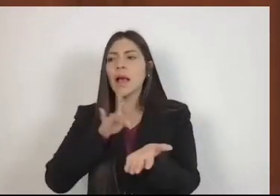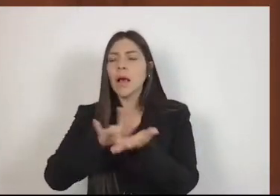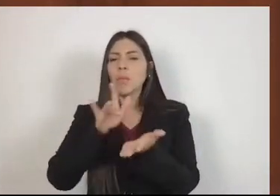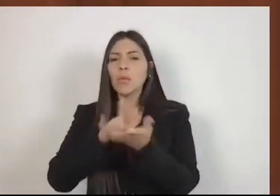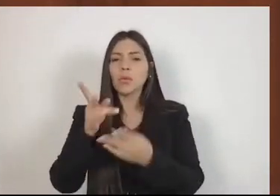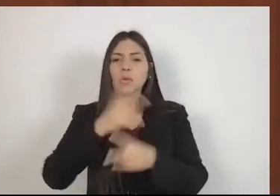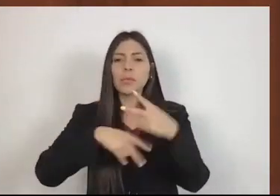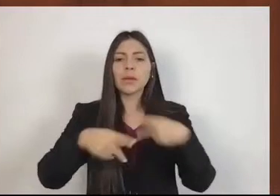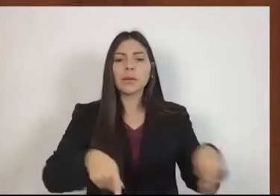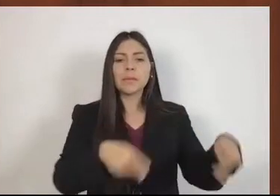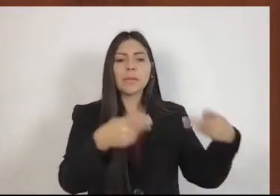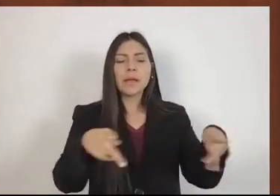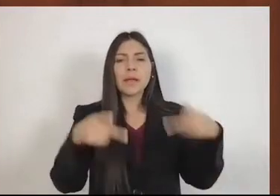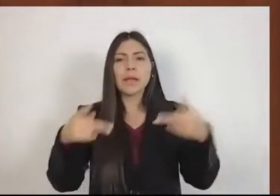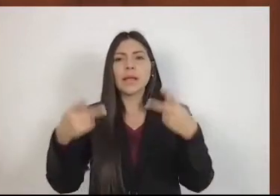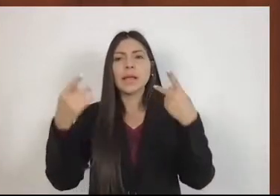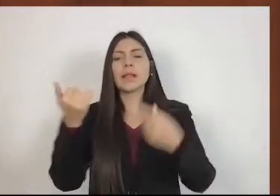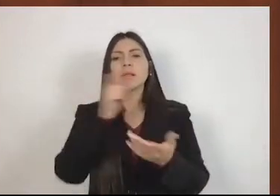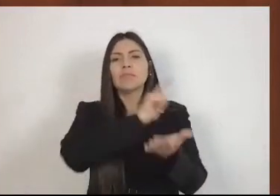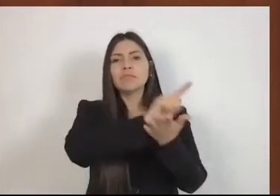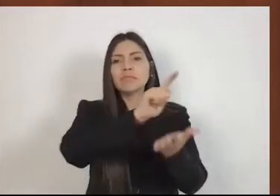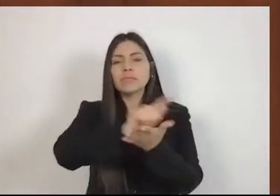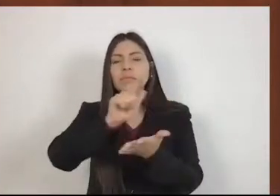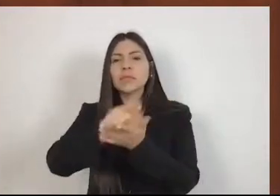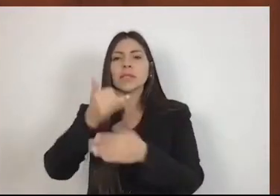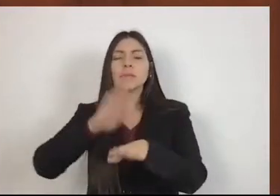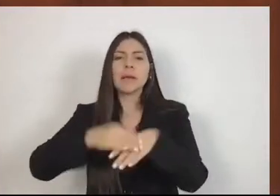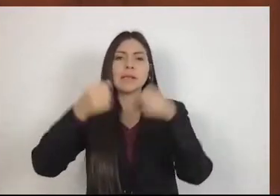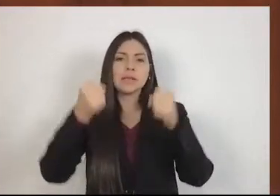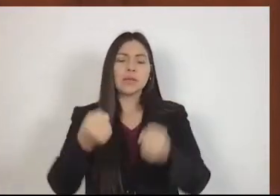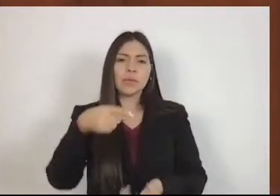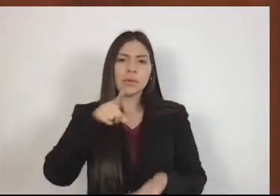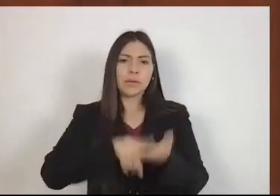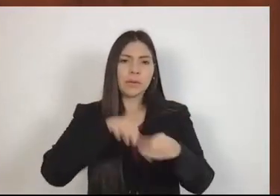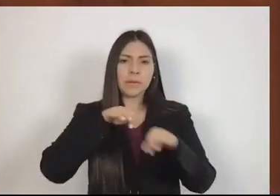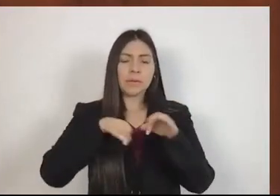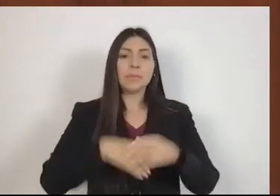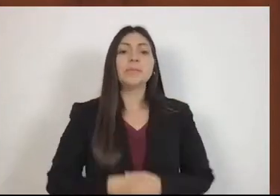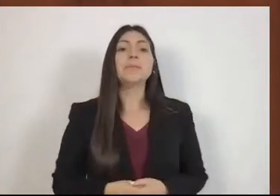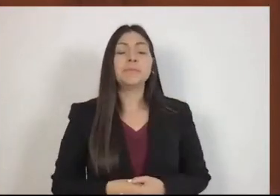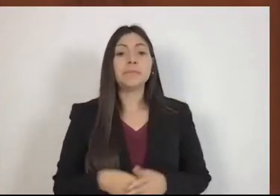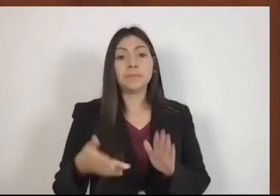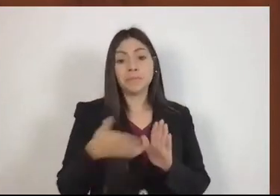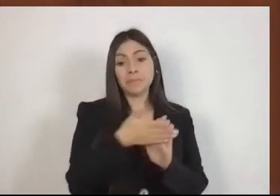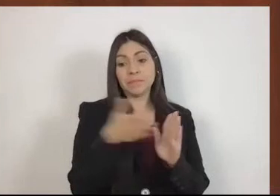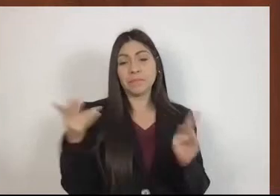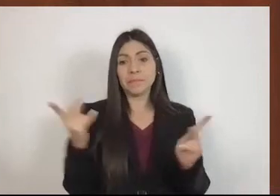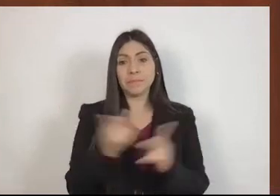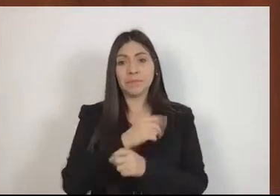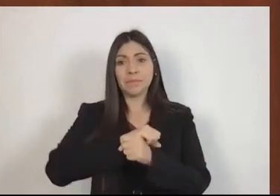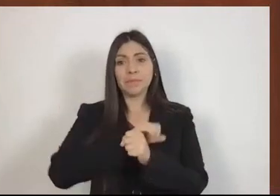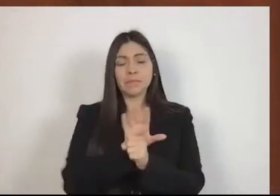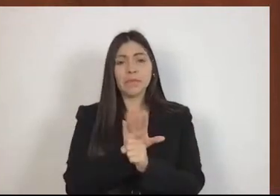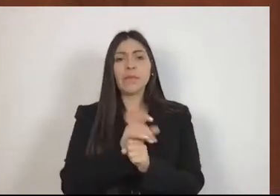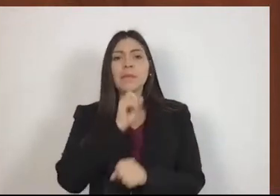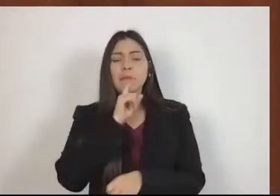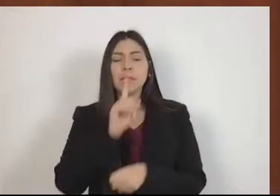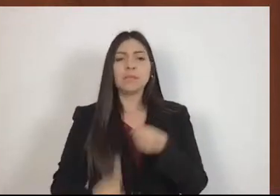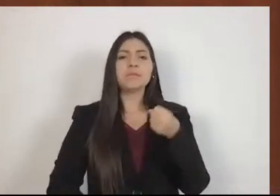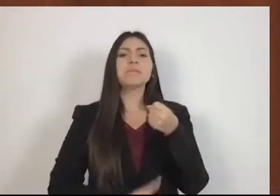aseguramiento. La pandemia por COVID-19 ha impactado también en el medio rural.